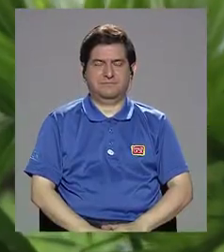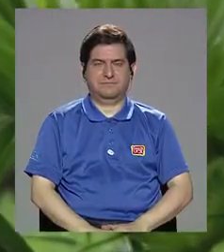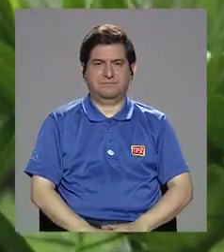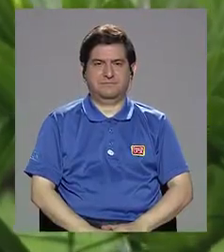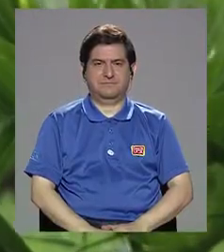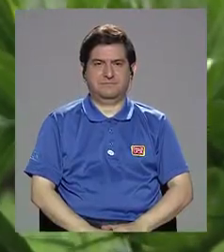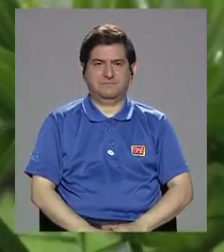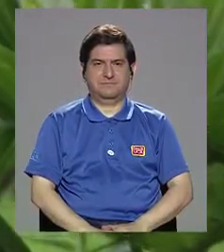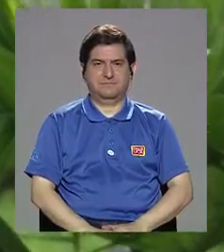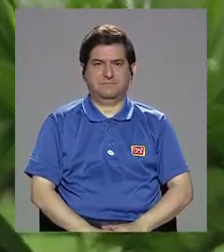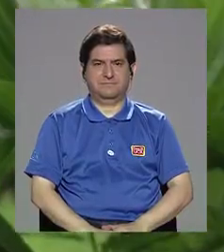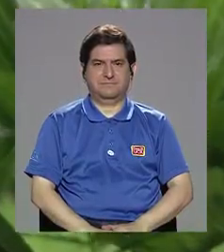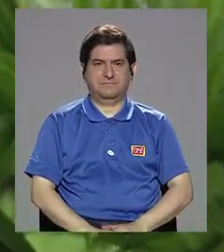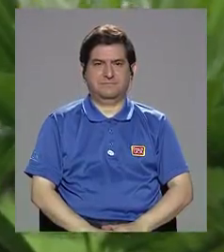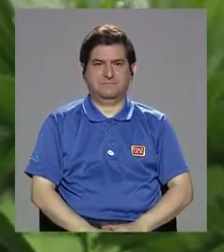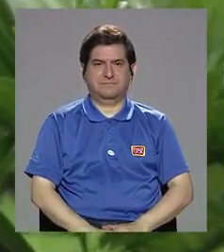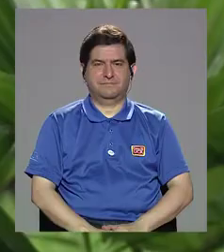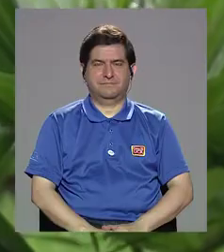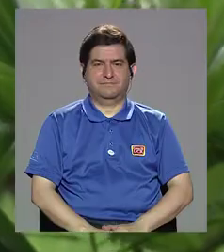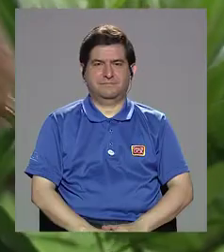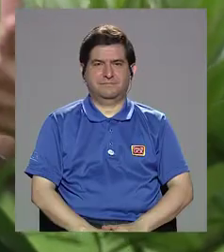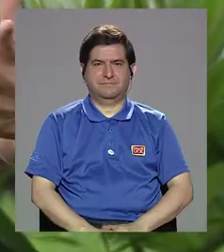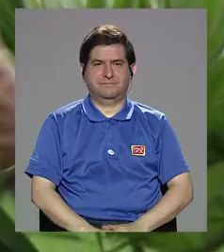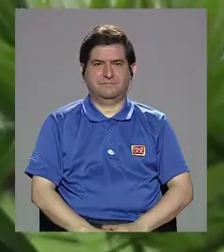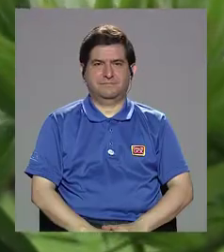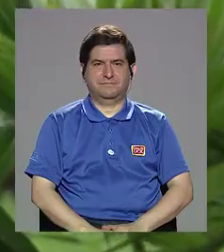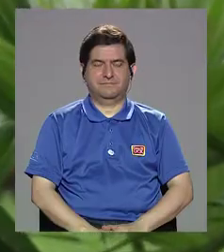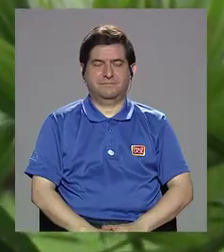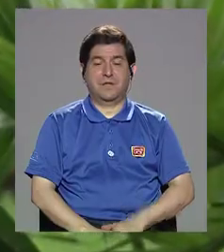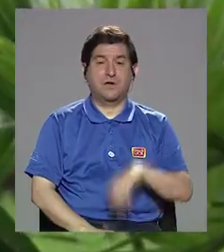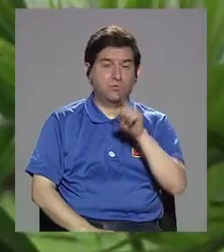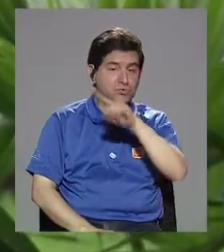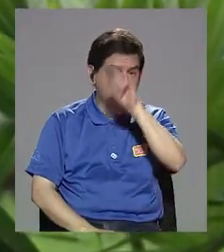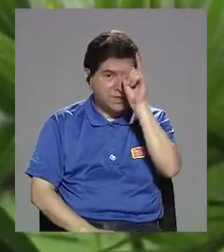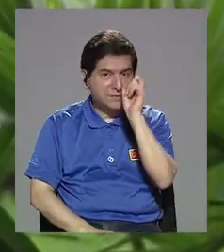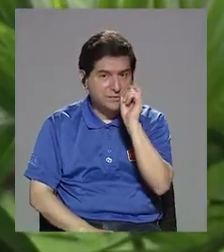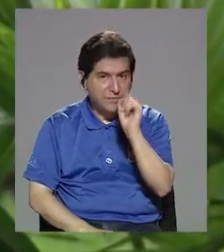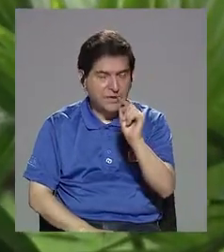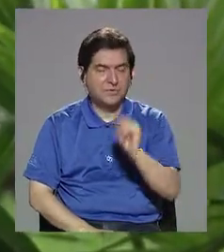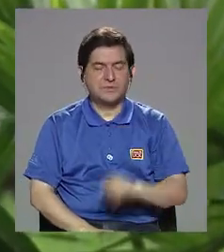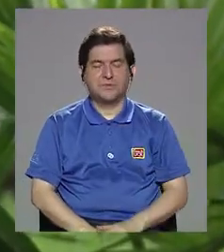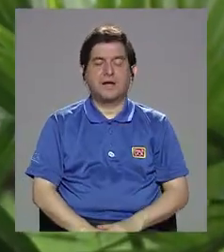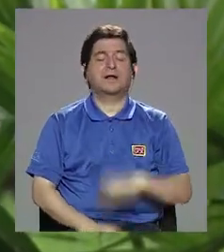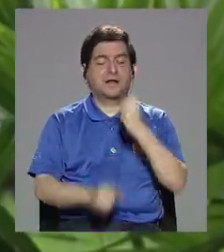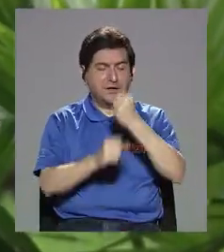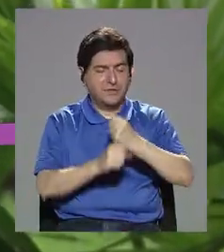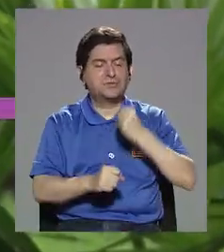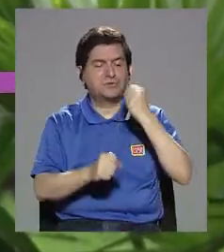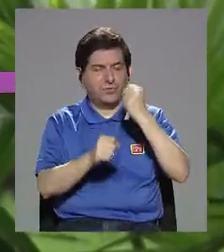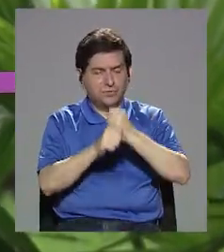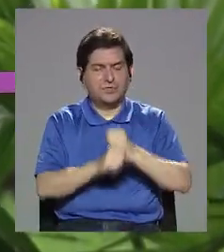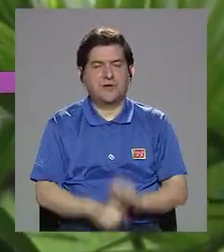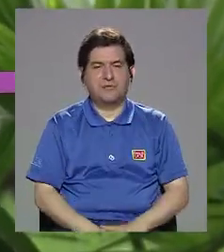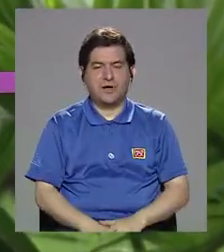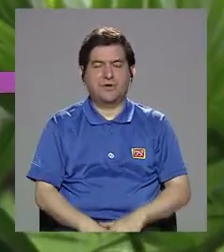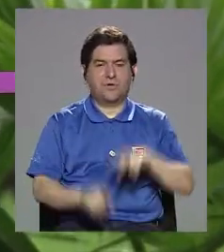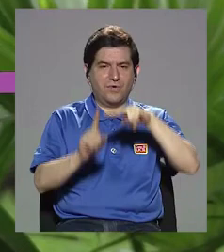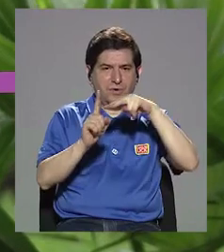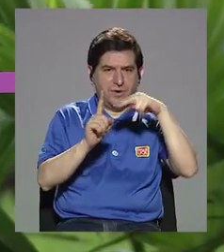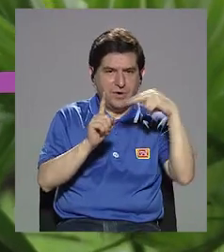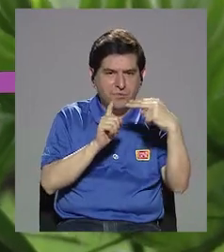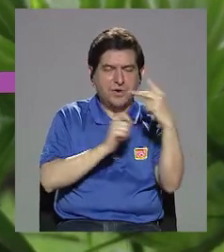bueno, como me preguntó usted, es un esfuerzo a nivel de